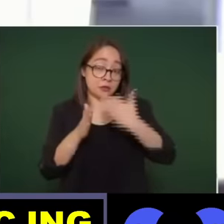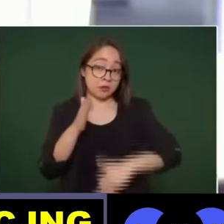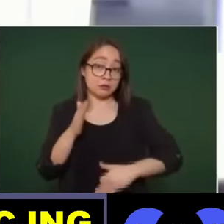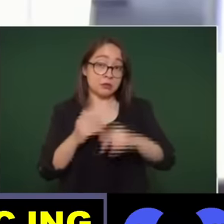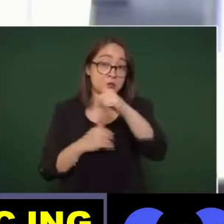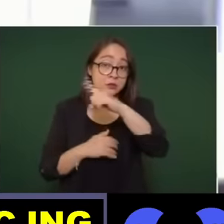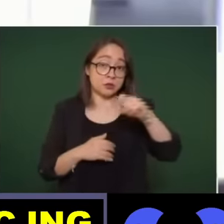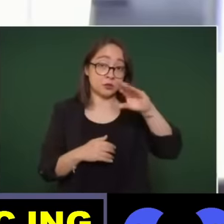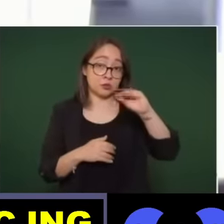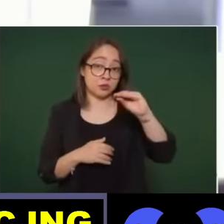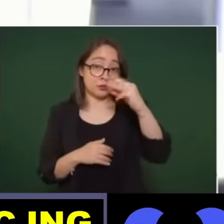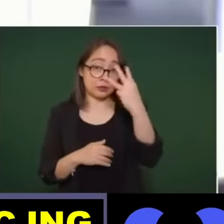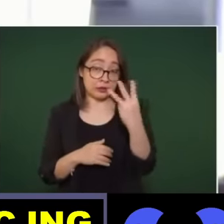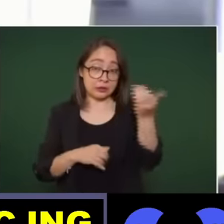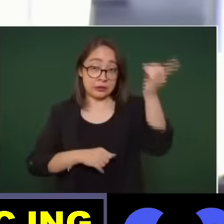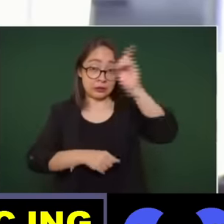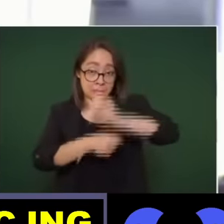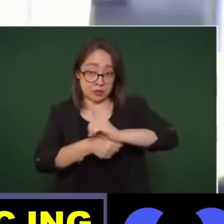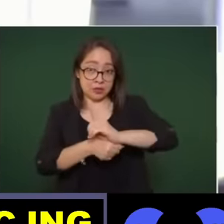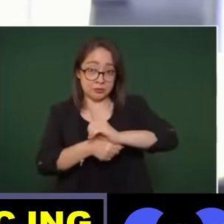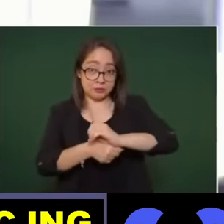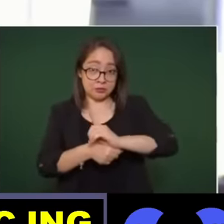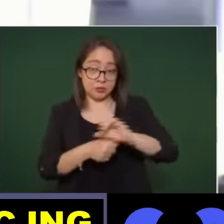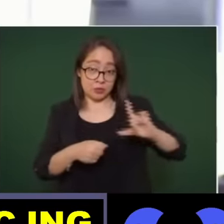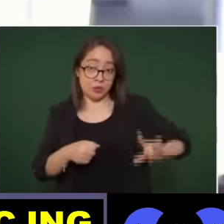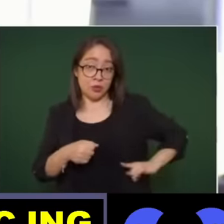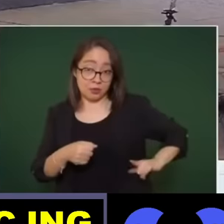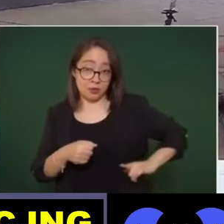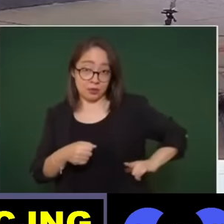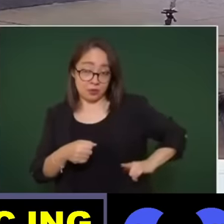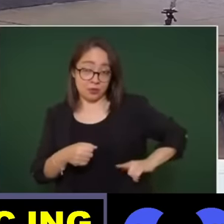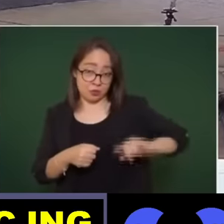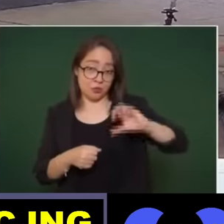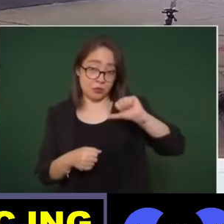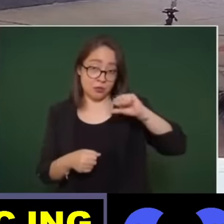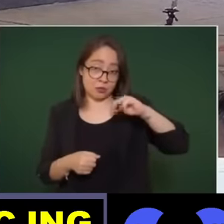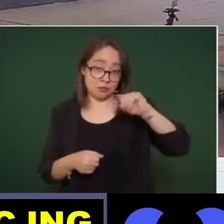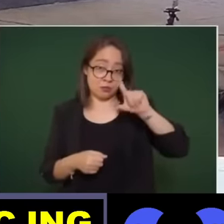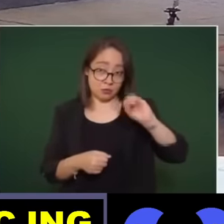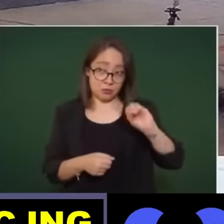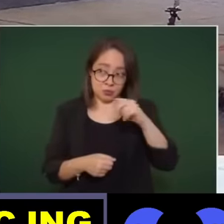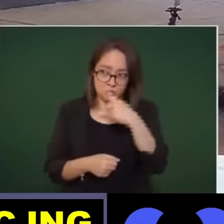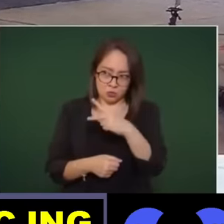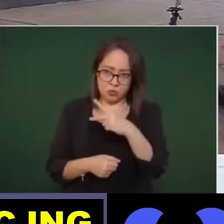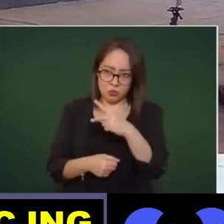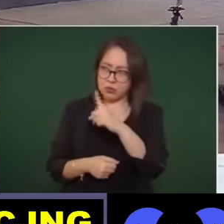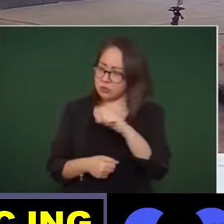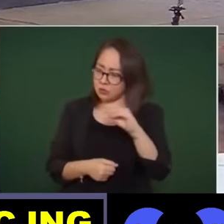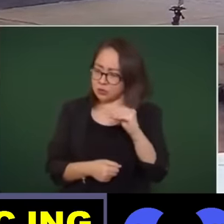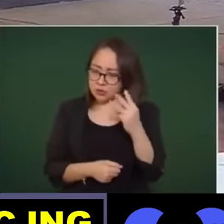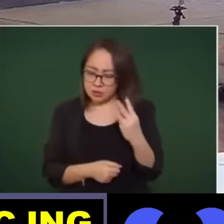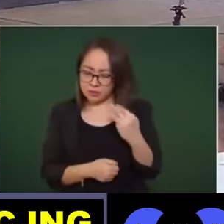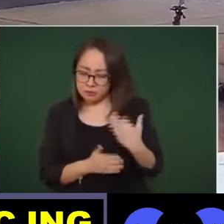193 días del gobierno López Obrador si no estoy equivocado si 193